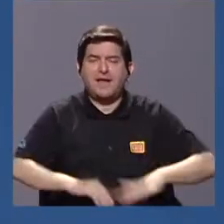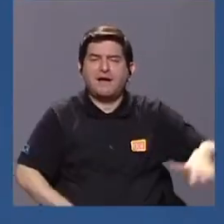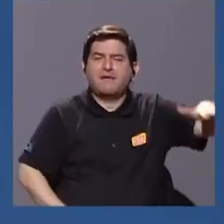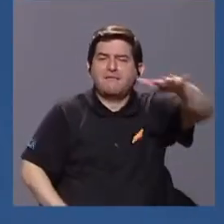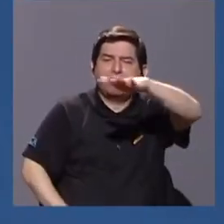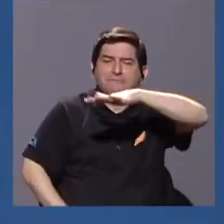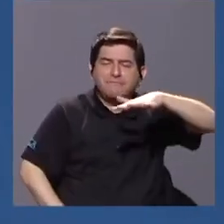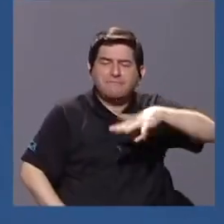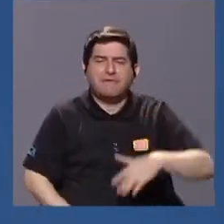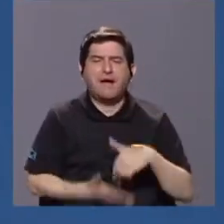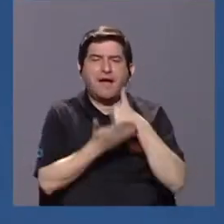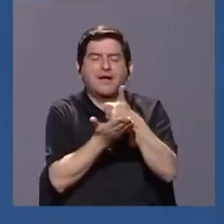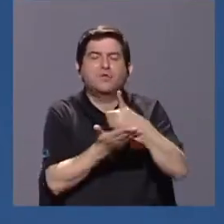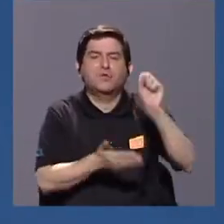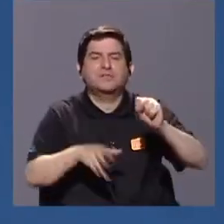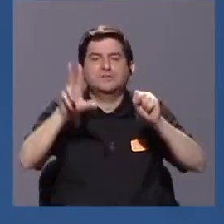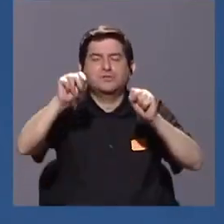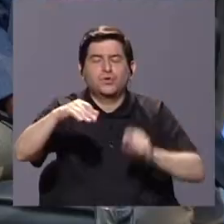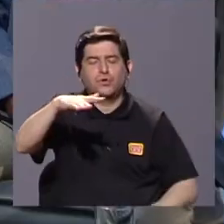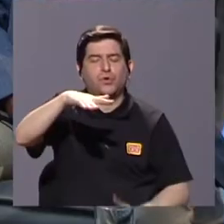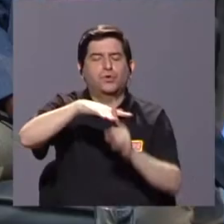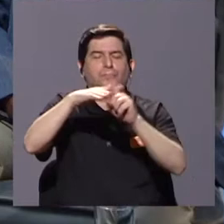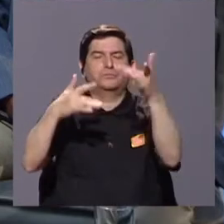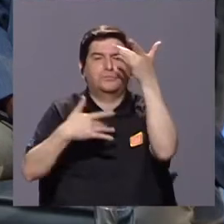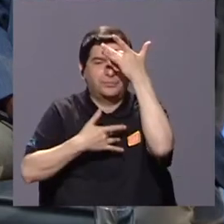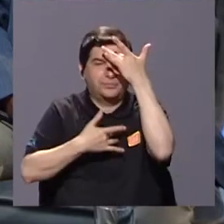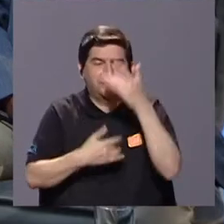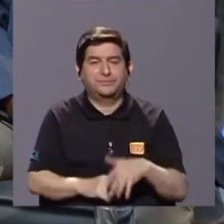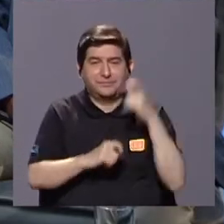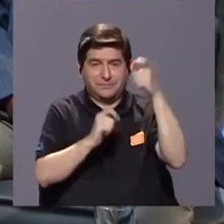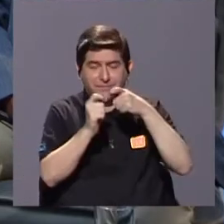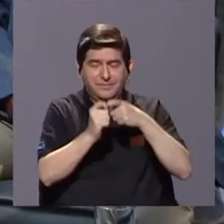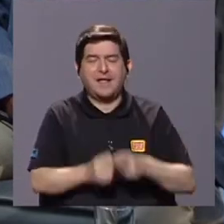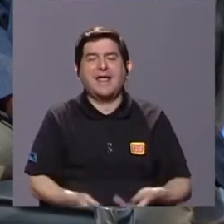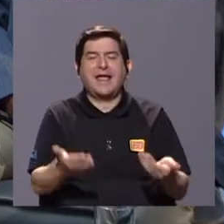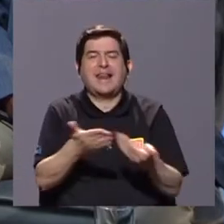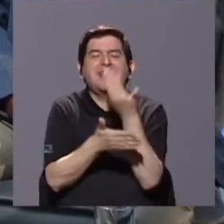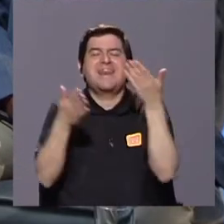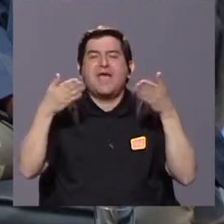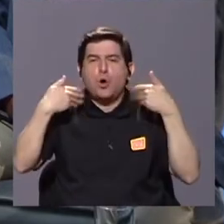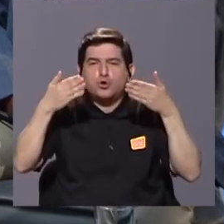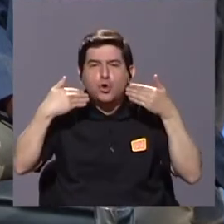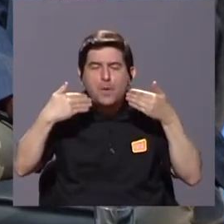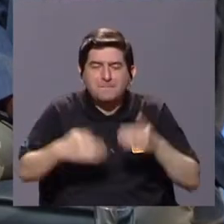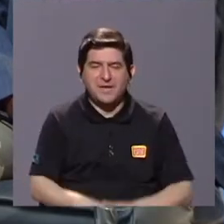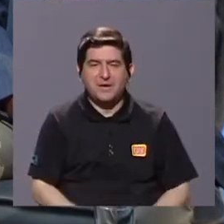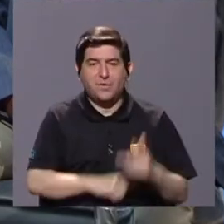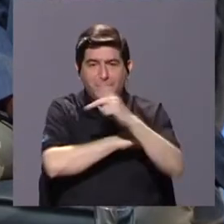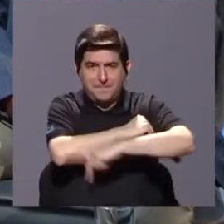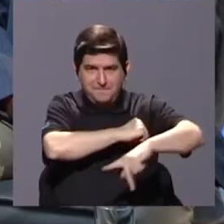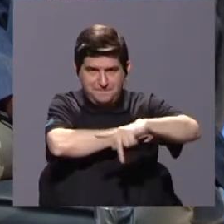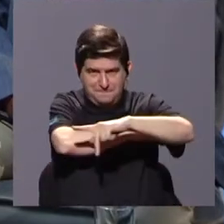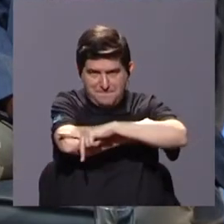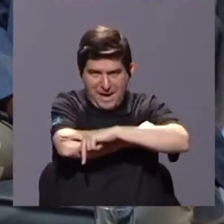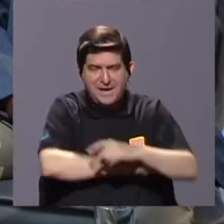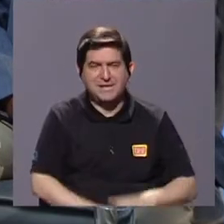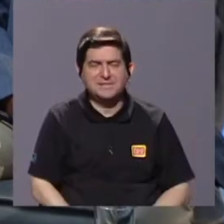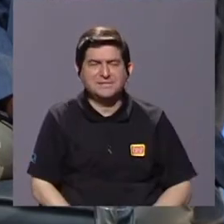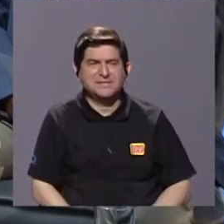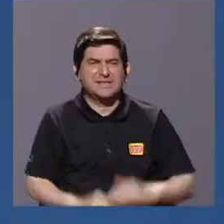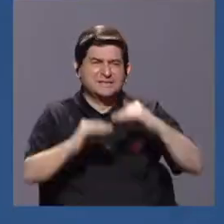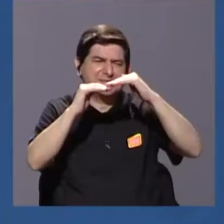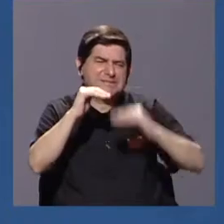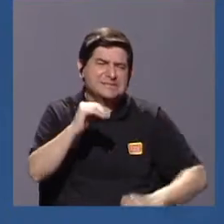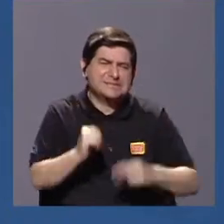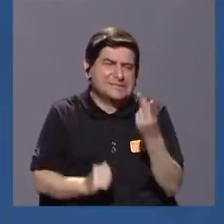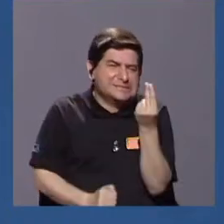pues favorecen o no la presencia de enfermedades. Específicamente en el neotrópico, debido a que somos países generalmente de bajos recursos,